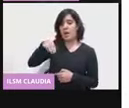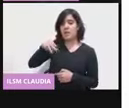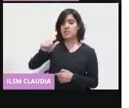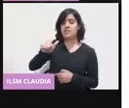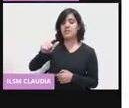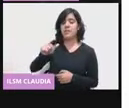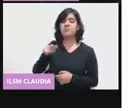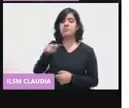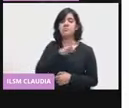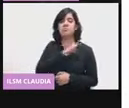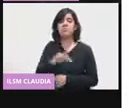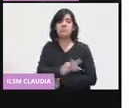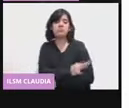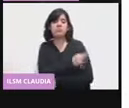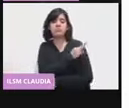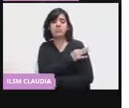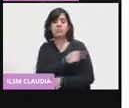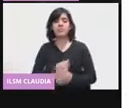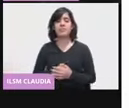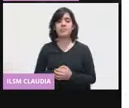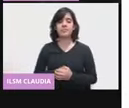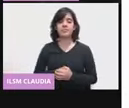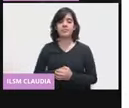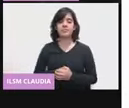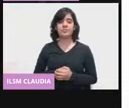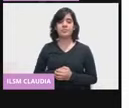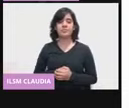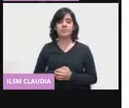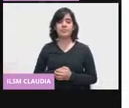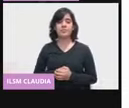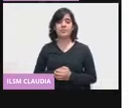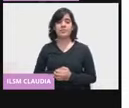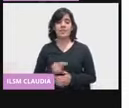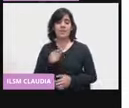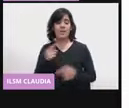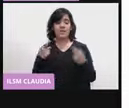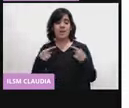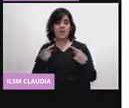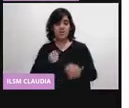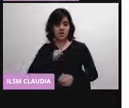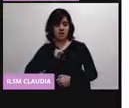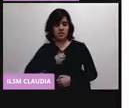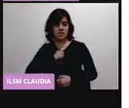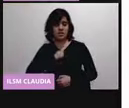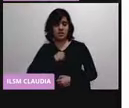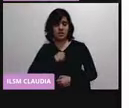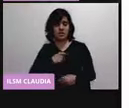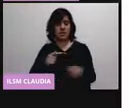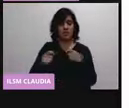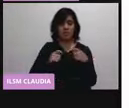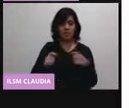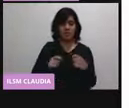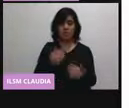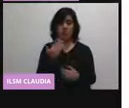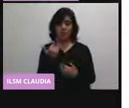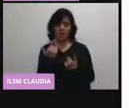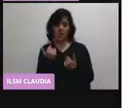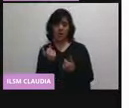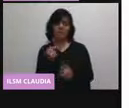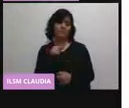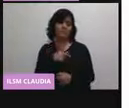Las personas con VIH que no están controlados deberán recibir asesoría de su médico tratante.